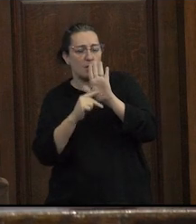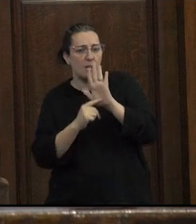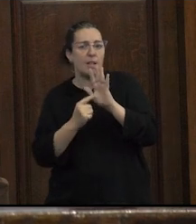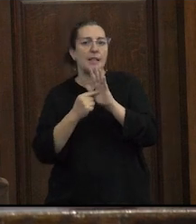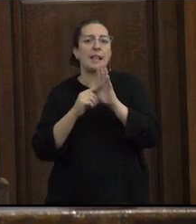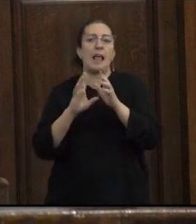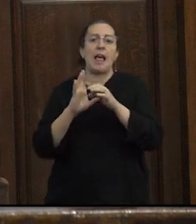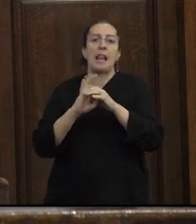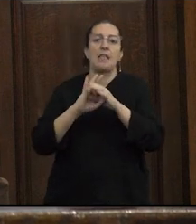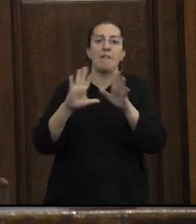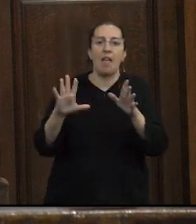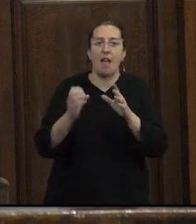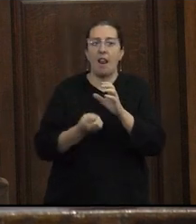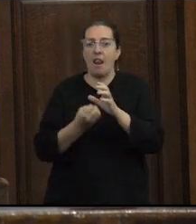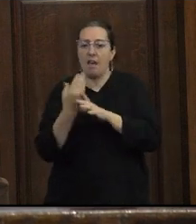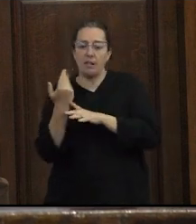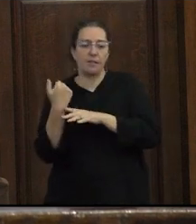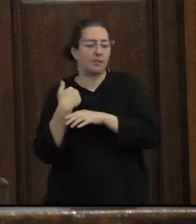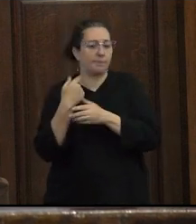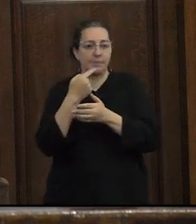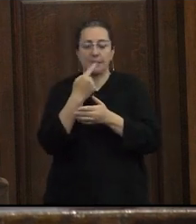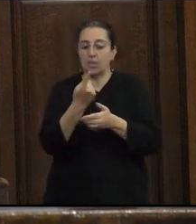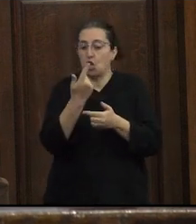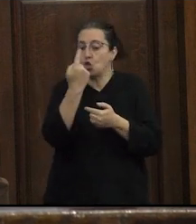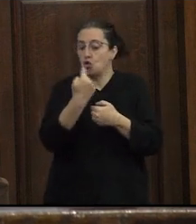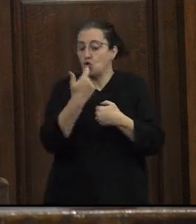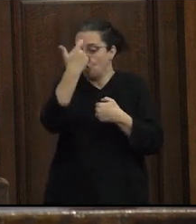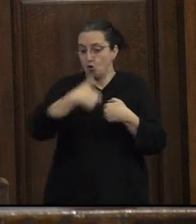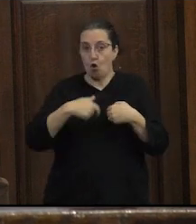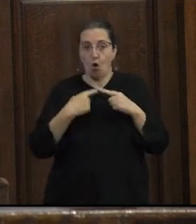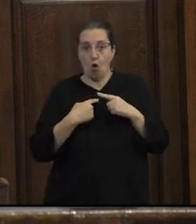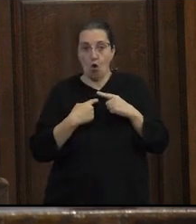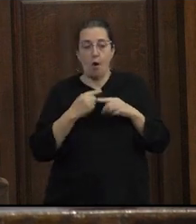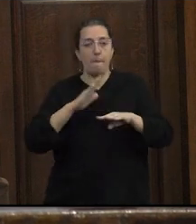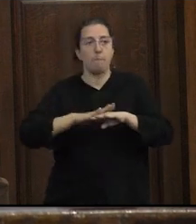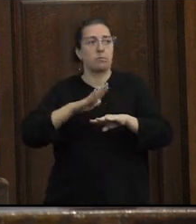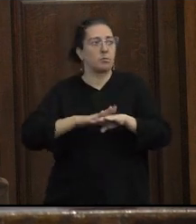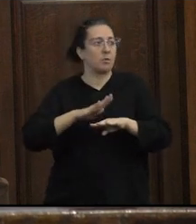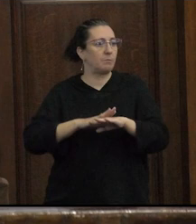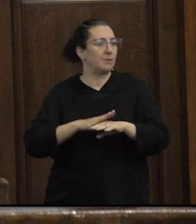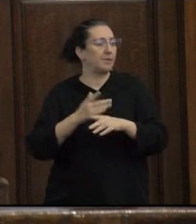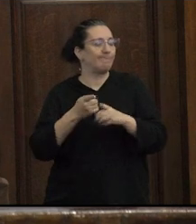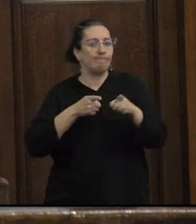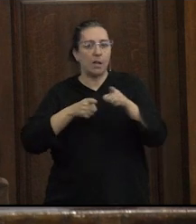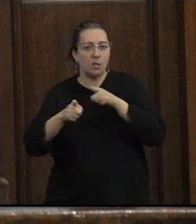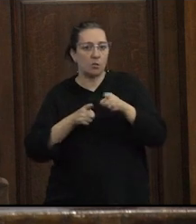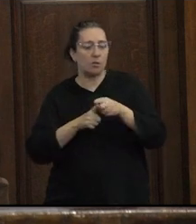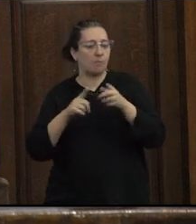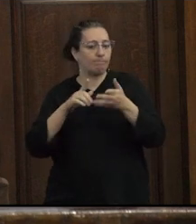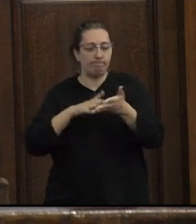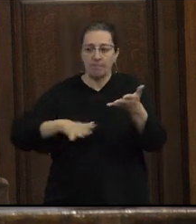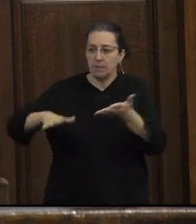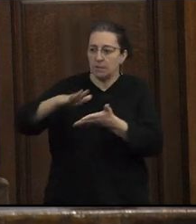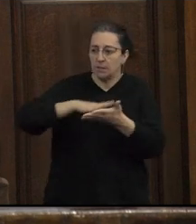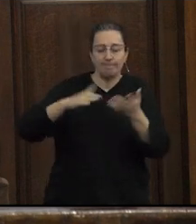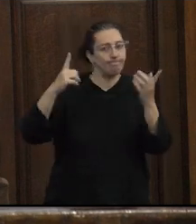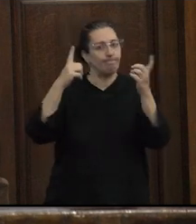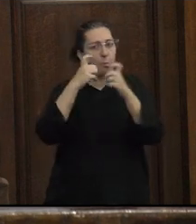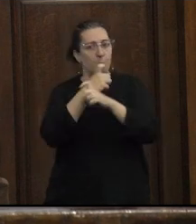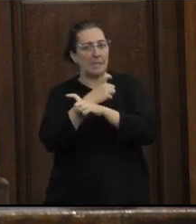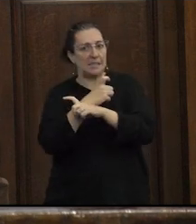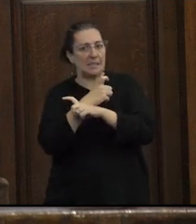neoliberal que pone en el yo la responsabilidad para gestionar escenas complejas las escenas